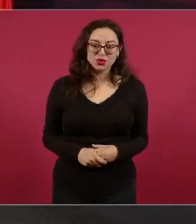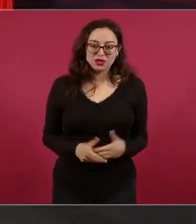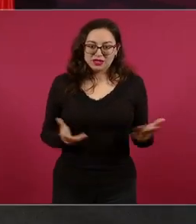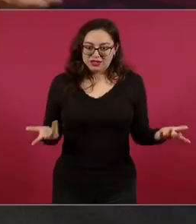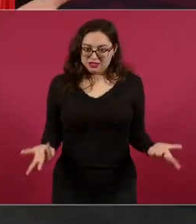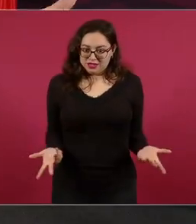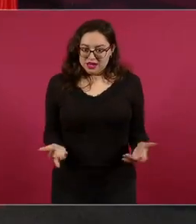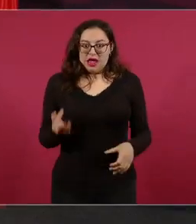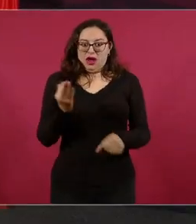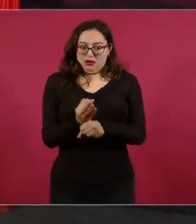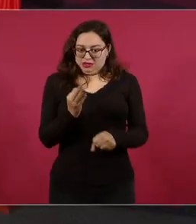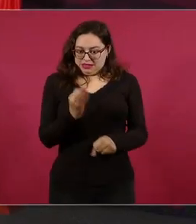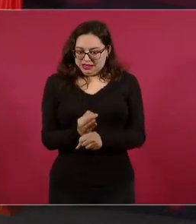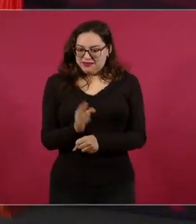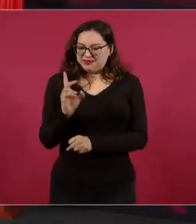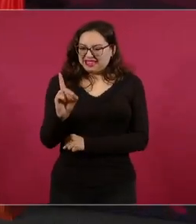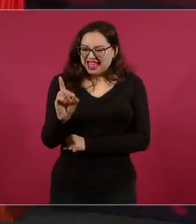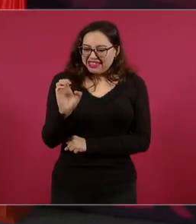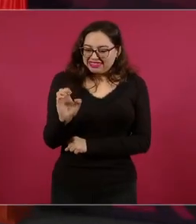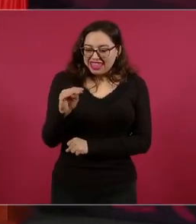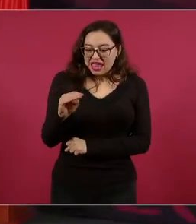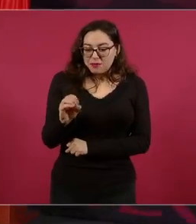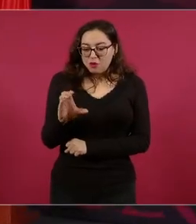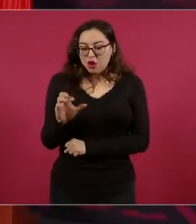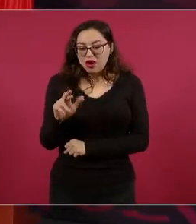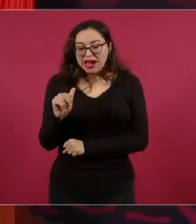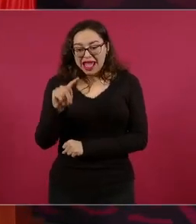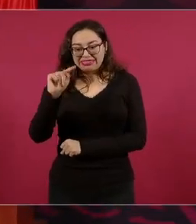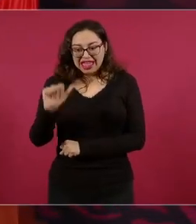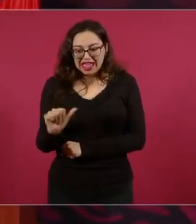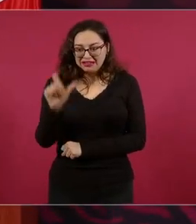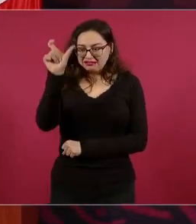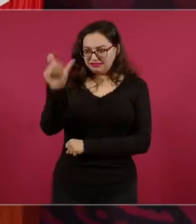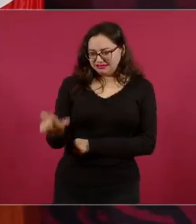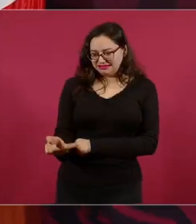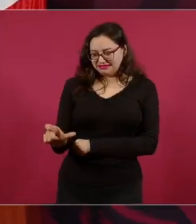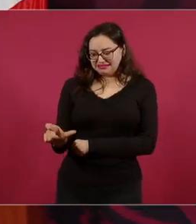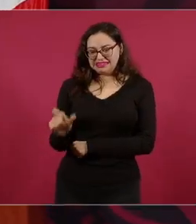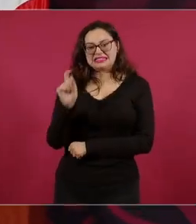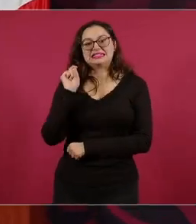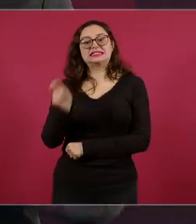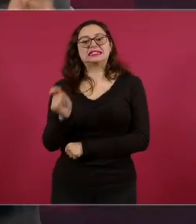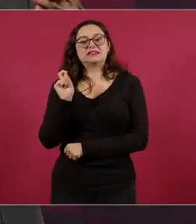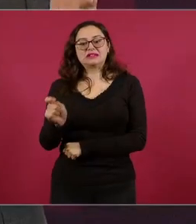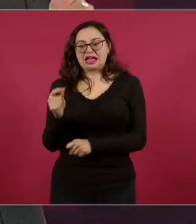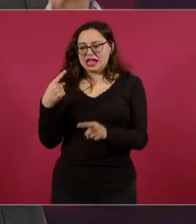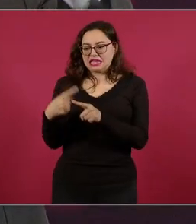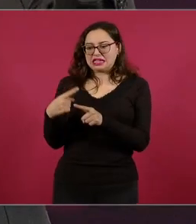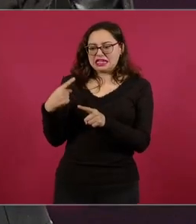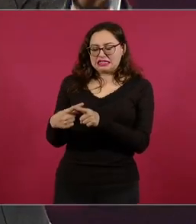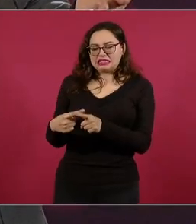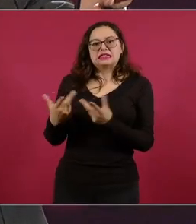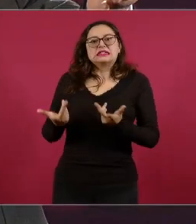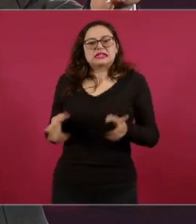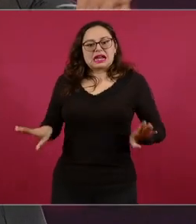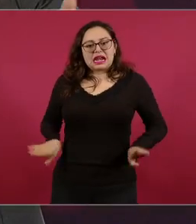¿cómo vas a ser tú, demócrata, si defiendes